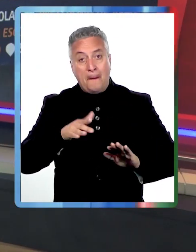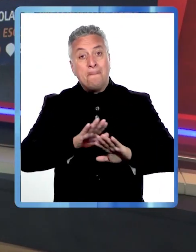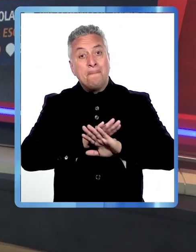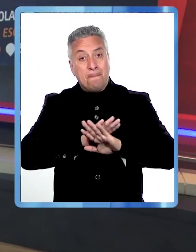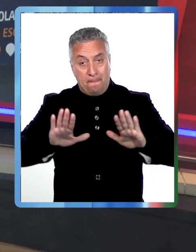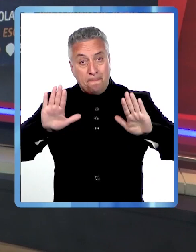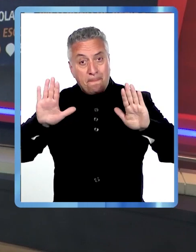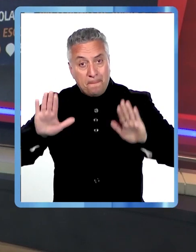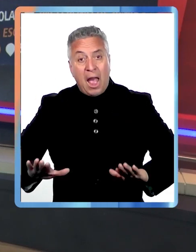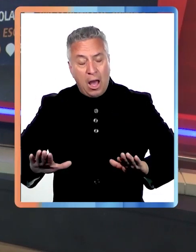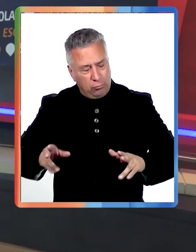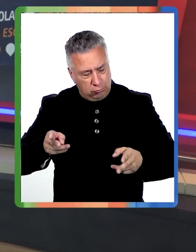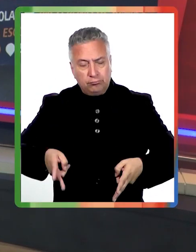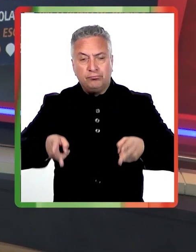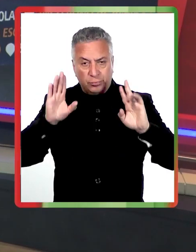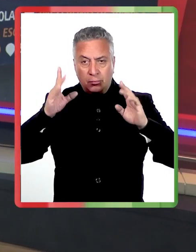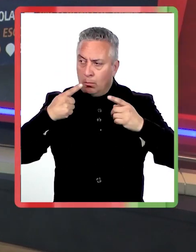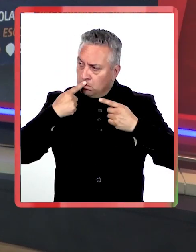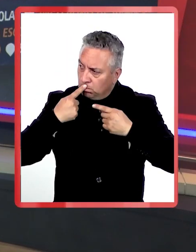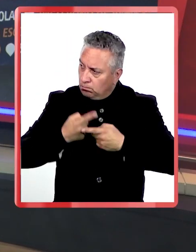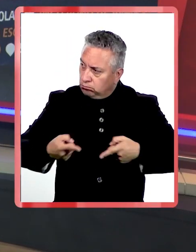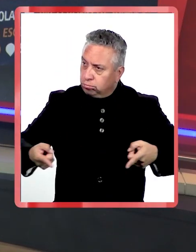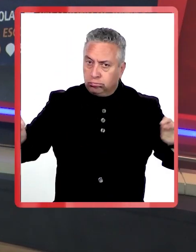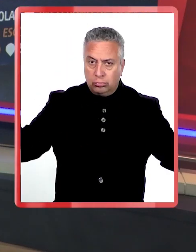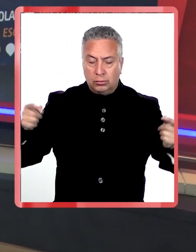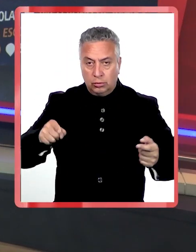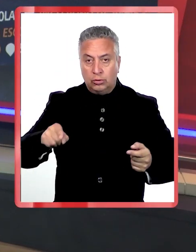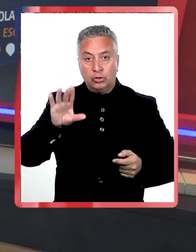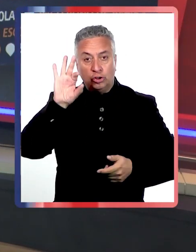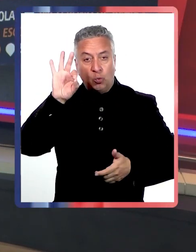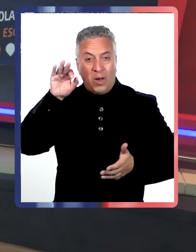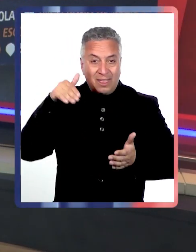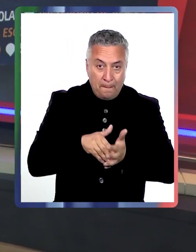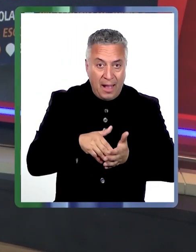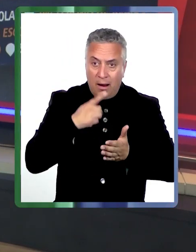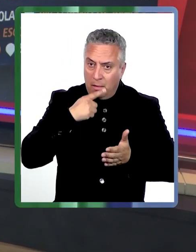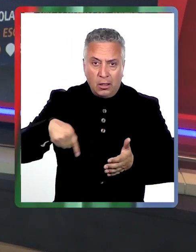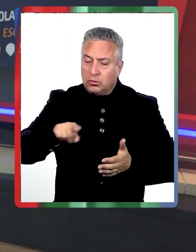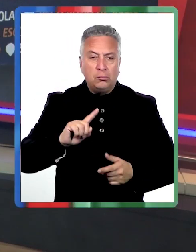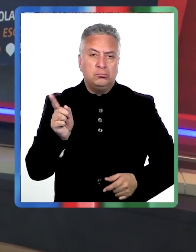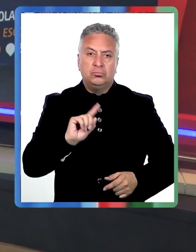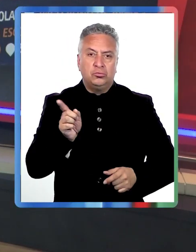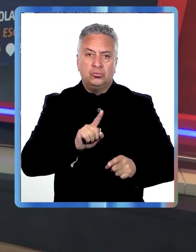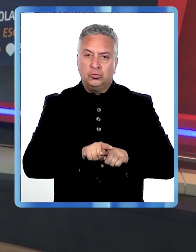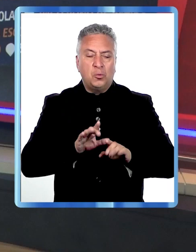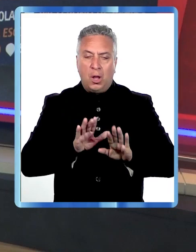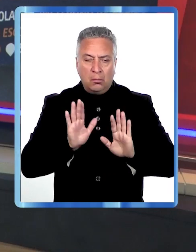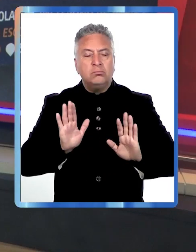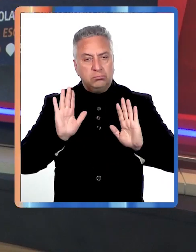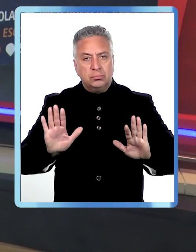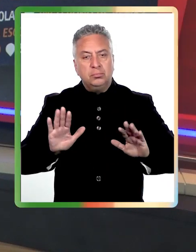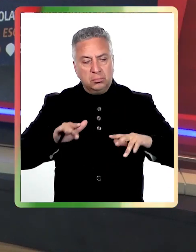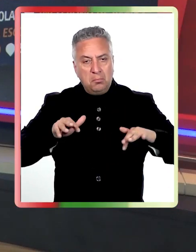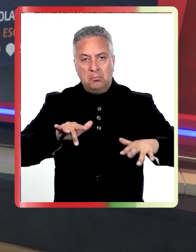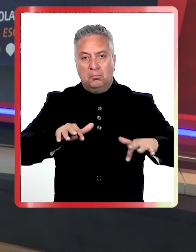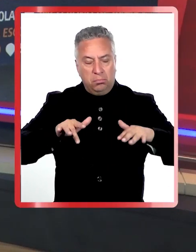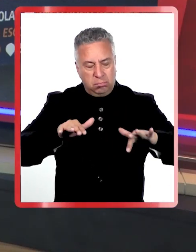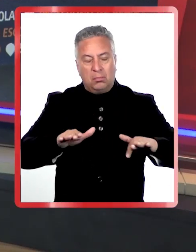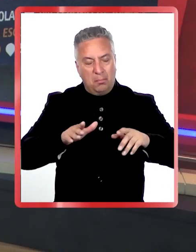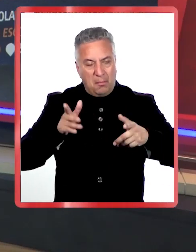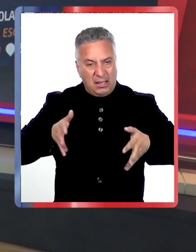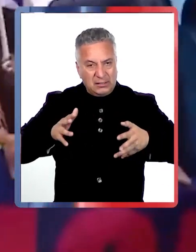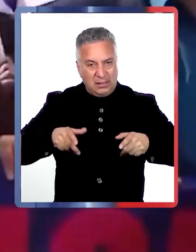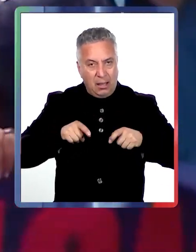de una consulta a nivel nacional. Más de 50 mil docentes se inclinaron en no continuar con las marchas. Entre las propuestas del